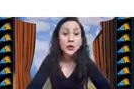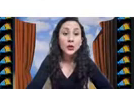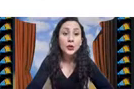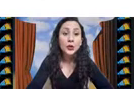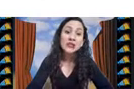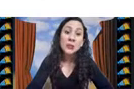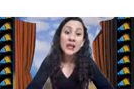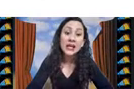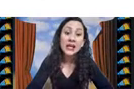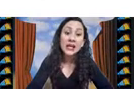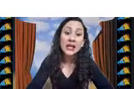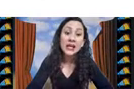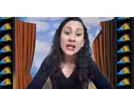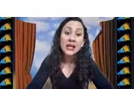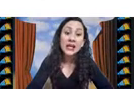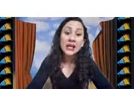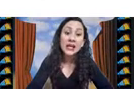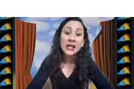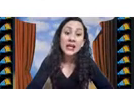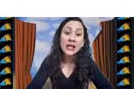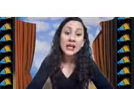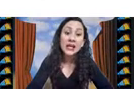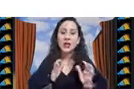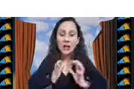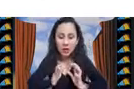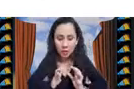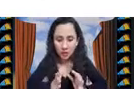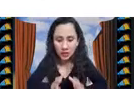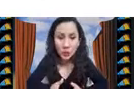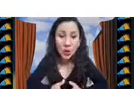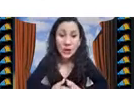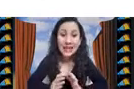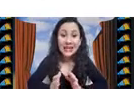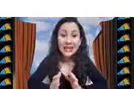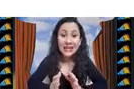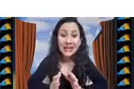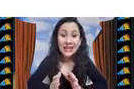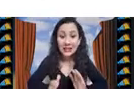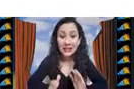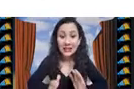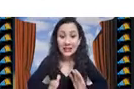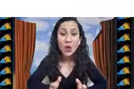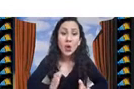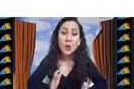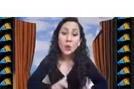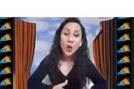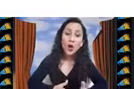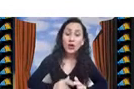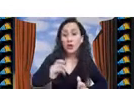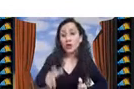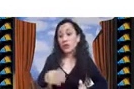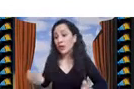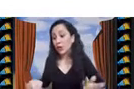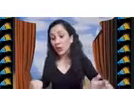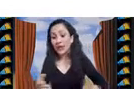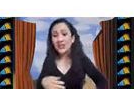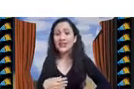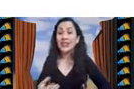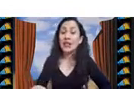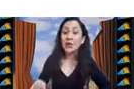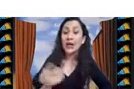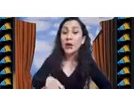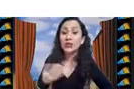estudiando explicar cómo el desempeño del algoritmo es afectado por los